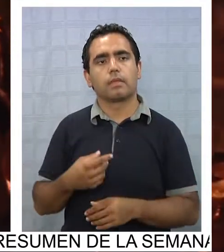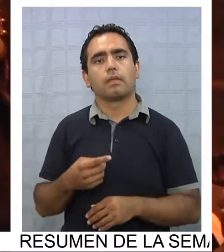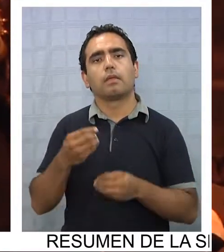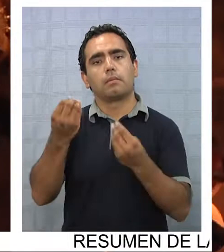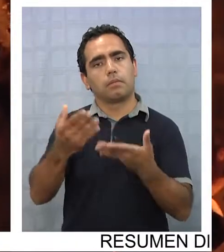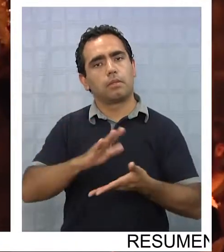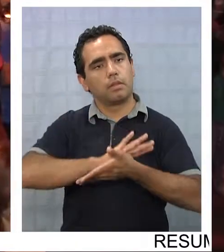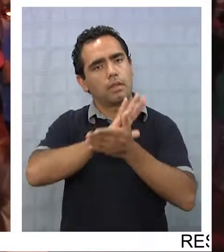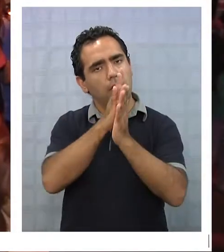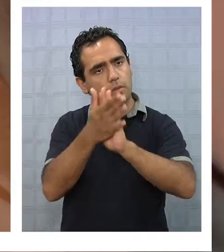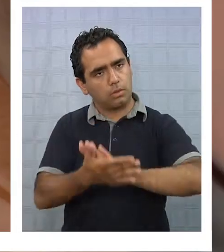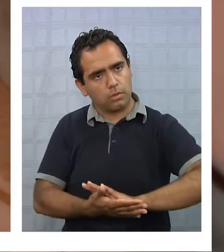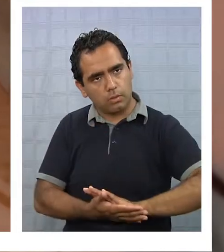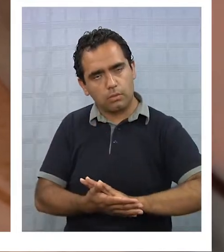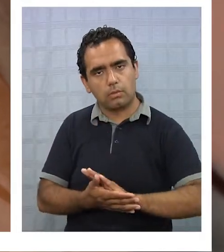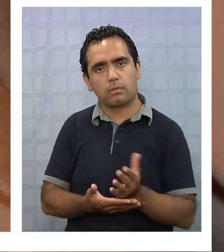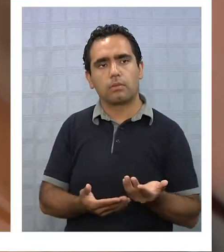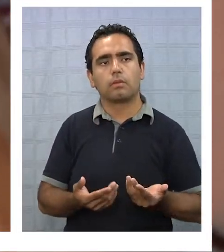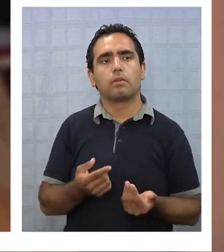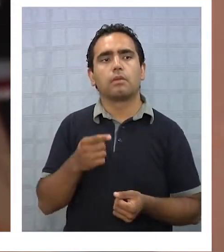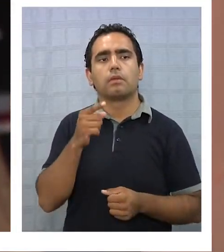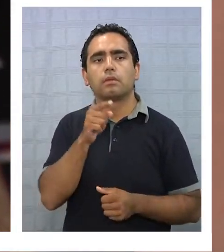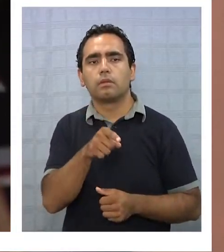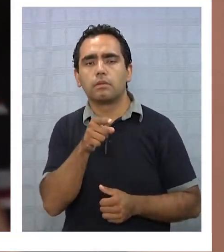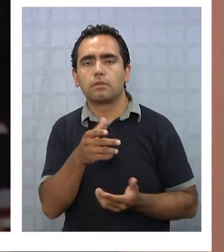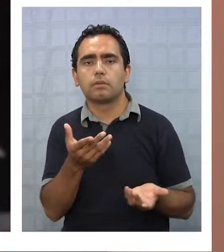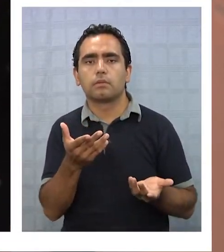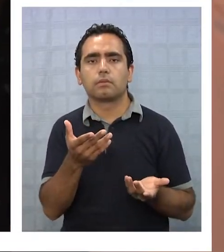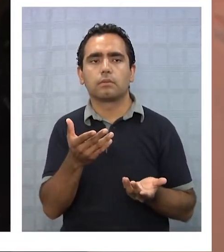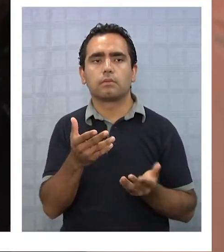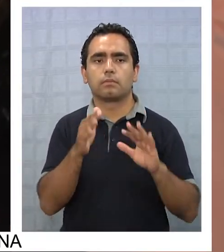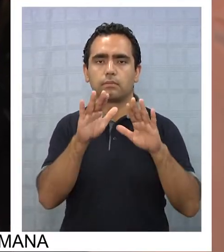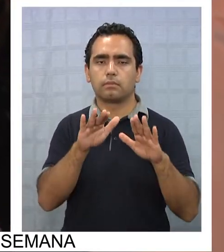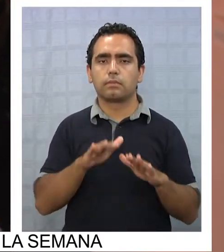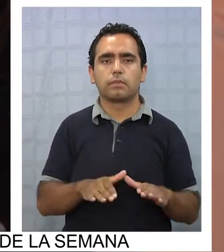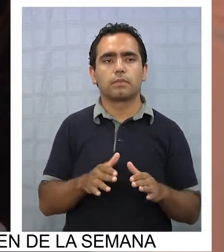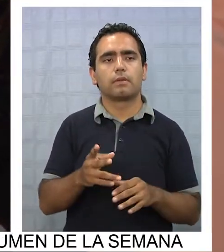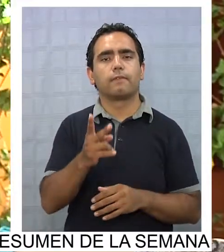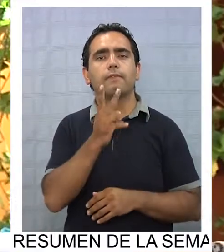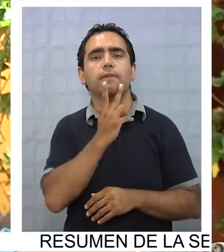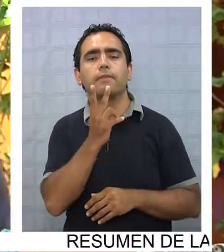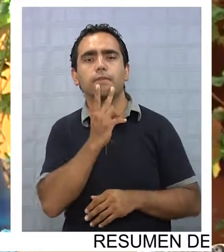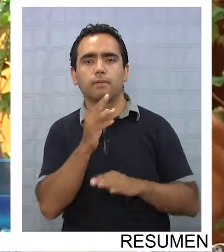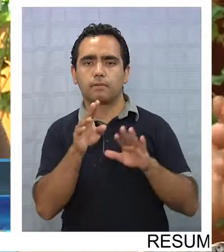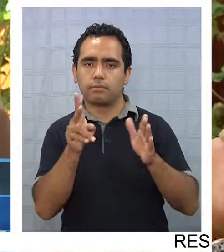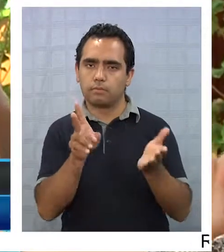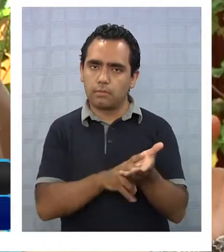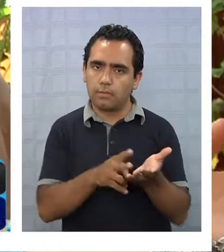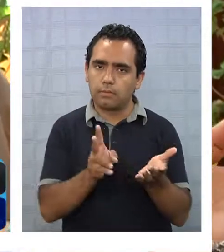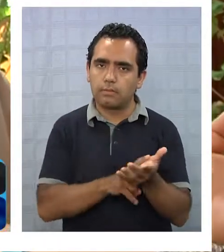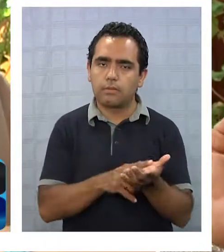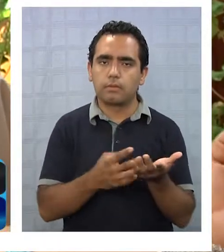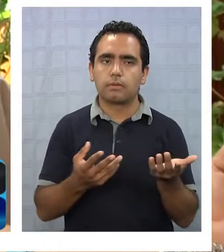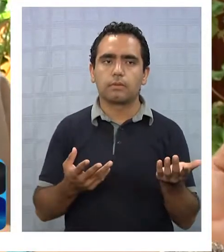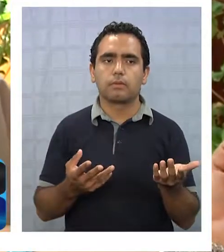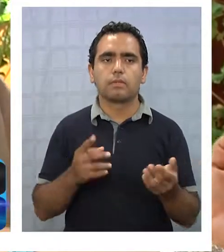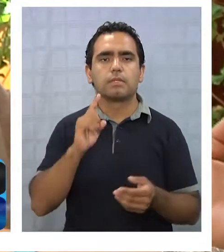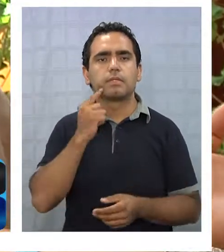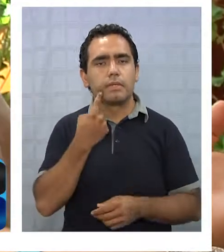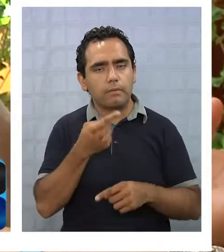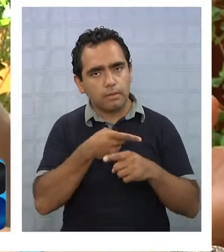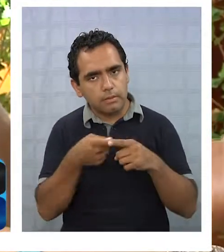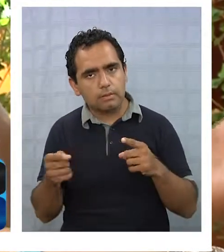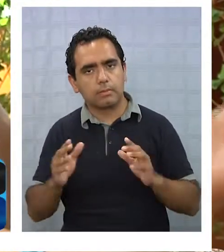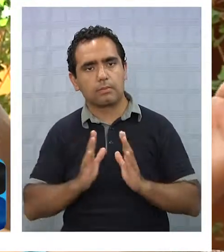Bueno, invitar a toda la comunidad, de hecho, a hacer este alcance, como decía Adelante, a vivir verdaderamente lo que es